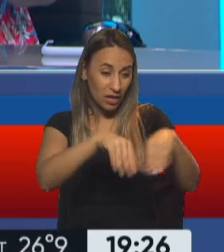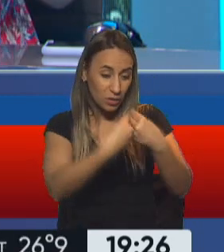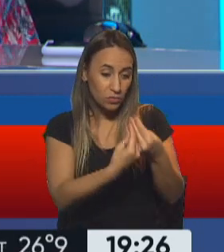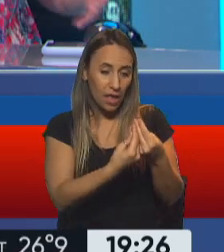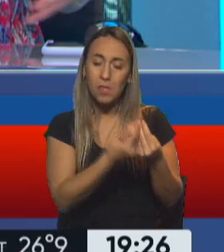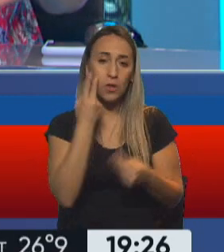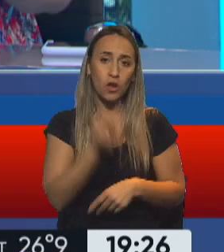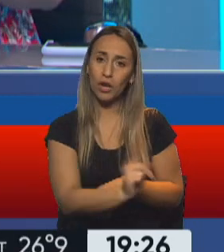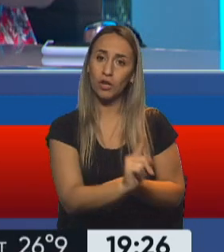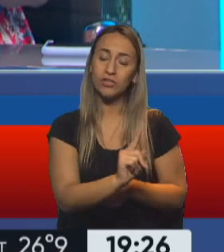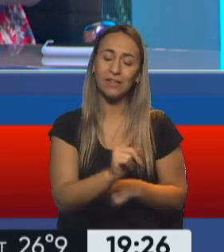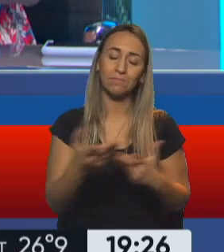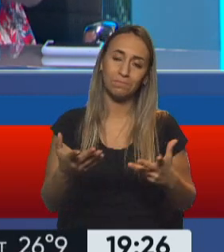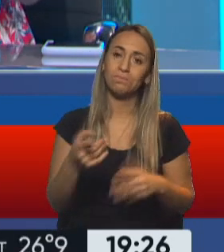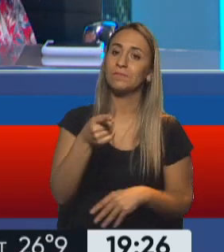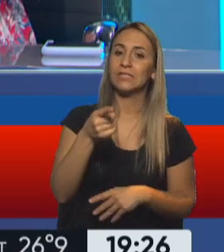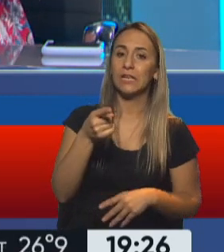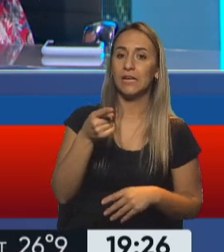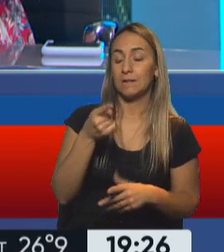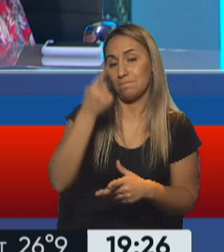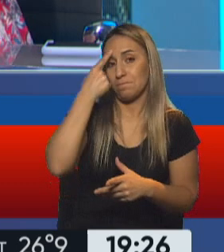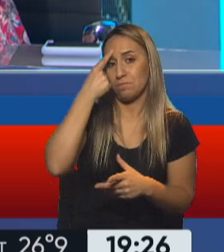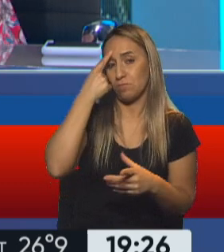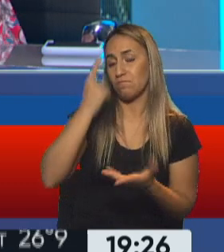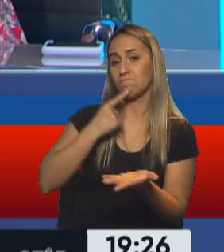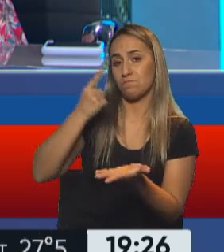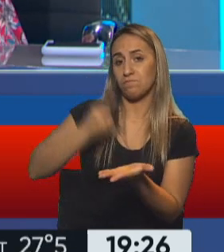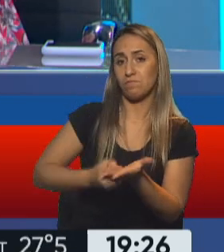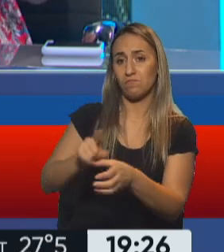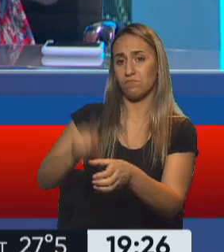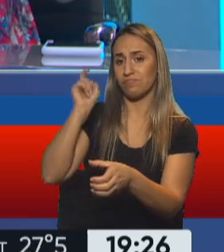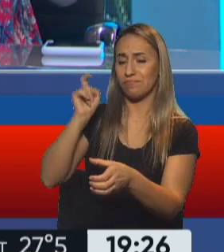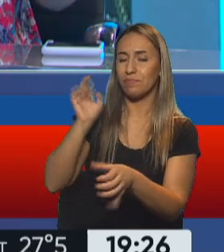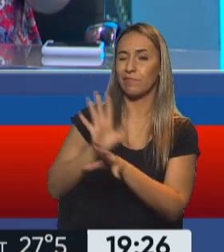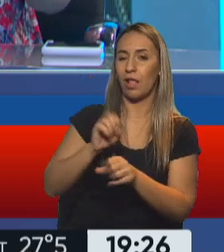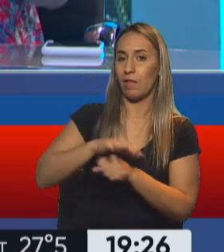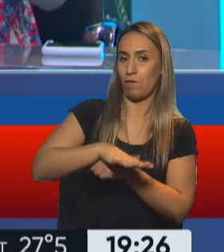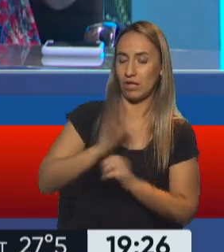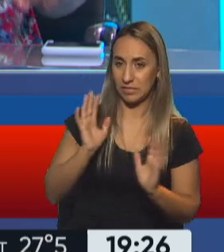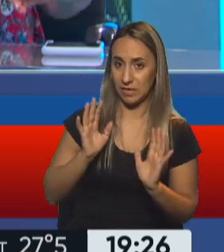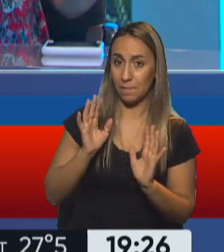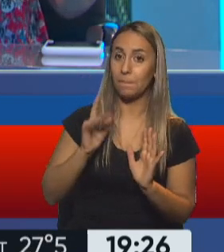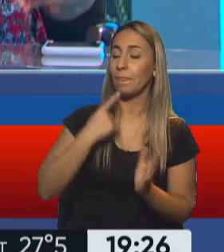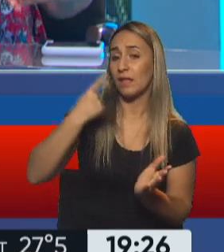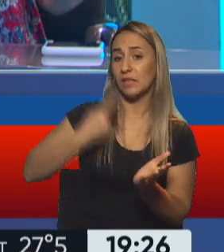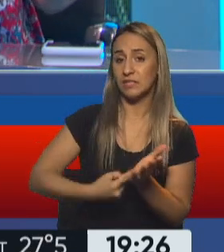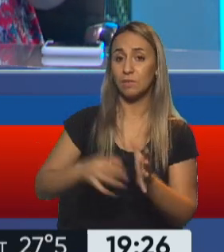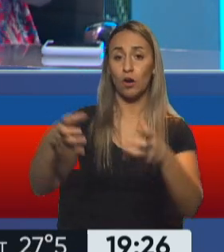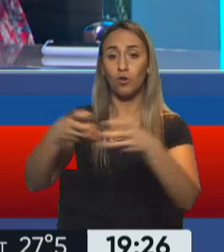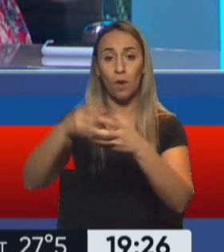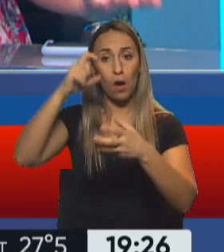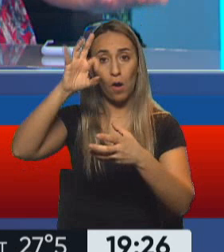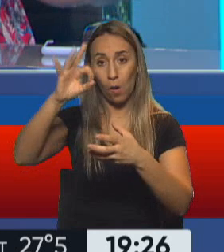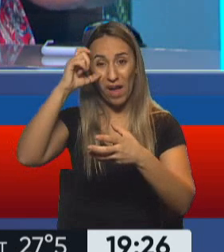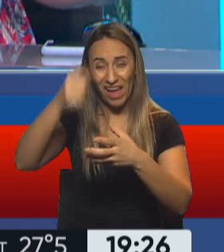que ellos consideran que esta posición es una medida injerencionista y por eso definen salir del bloque, porque